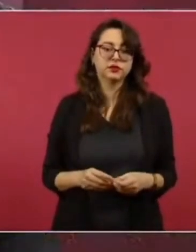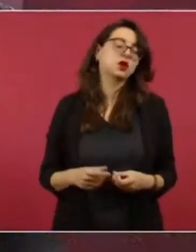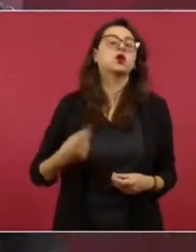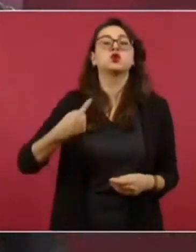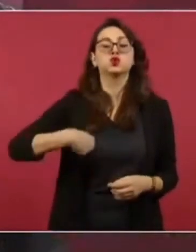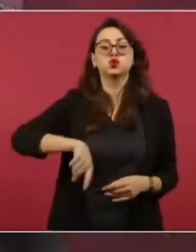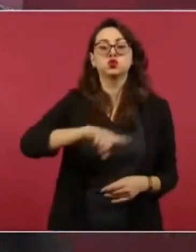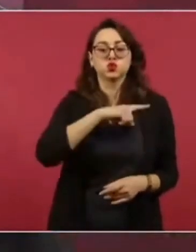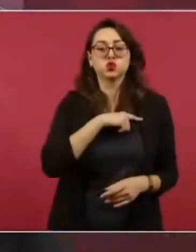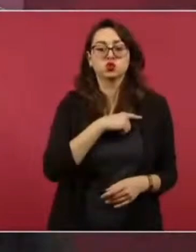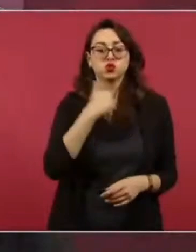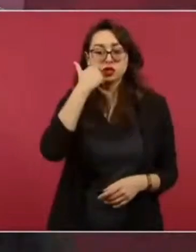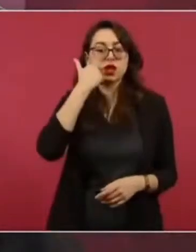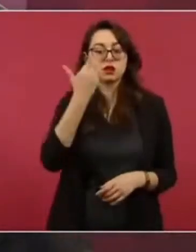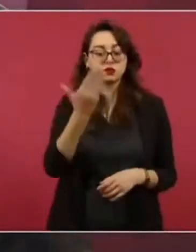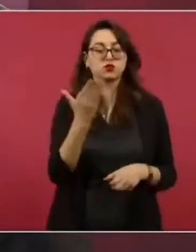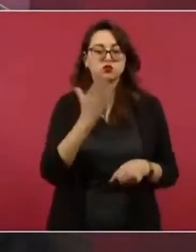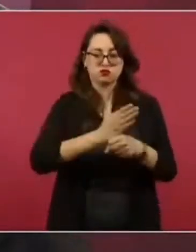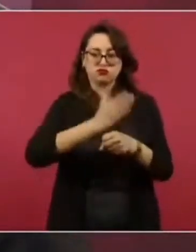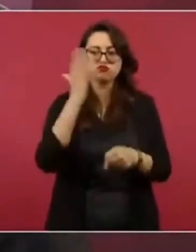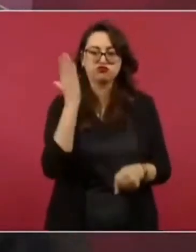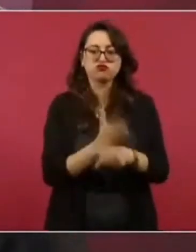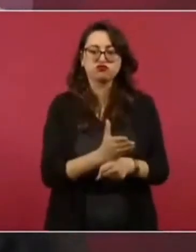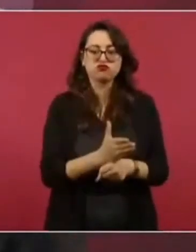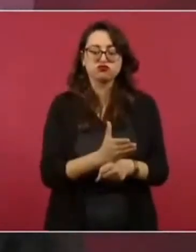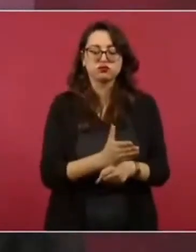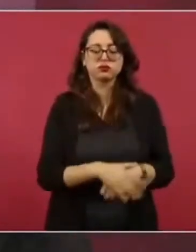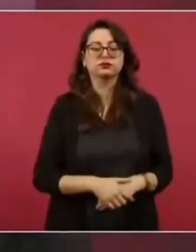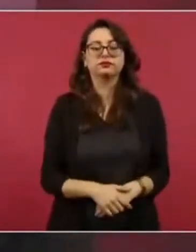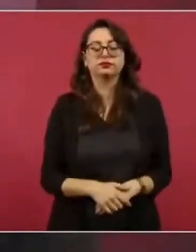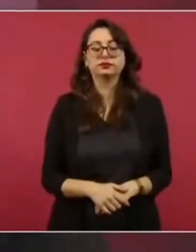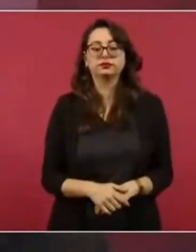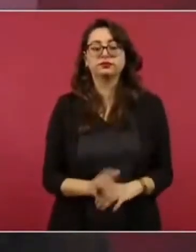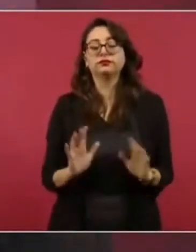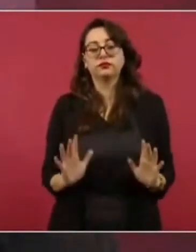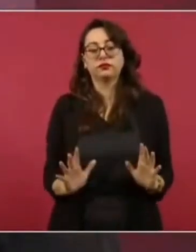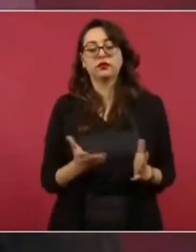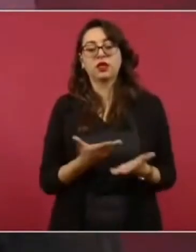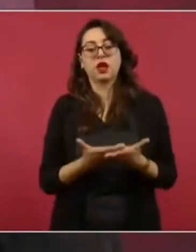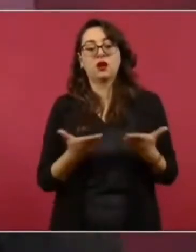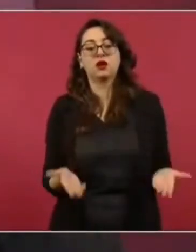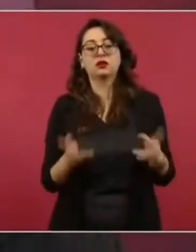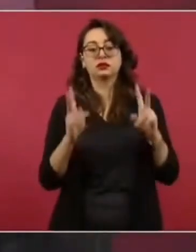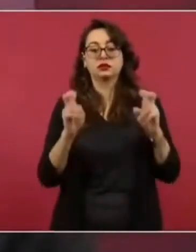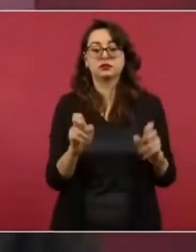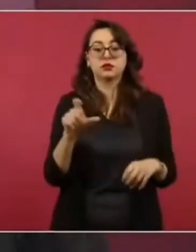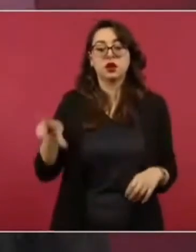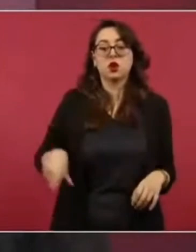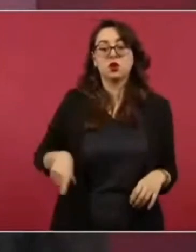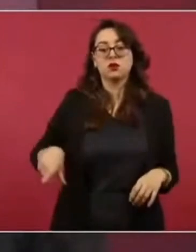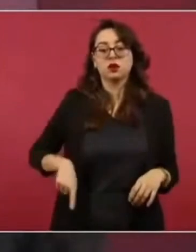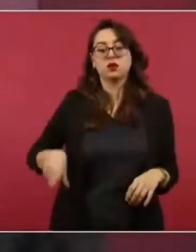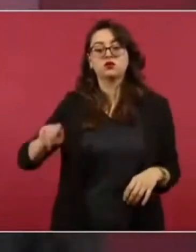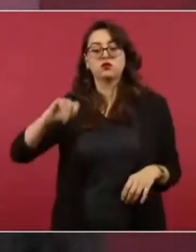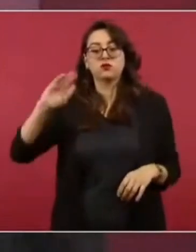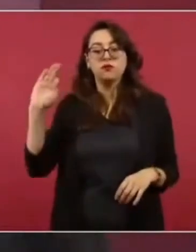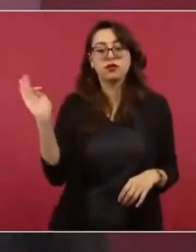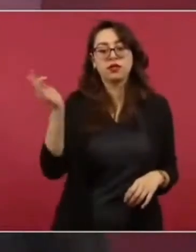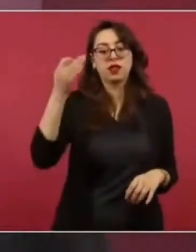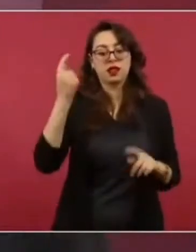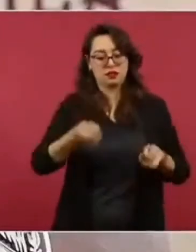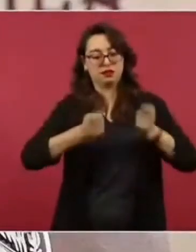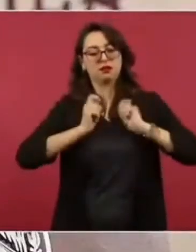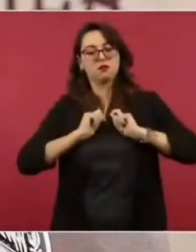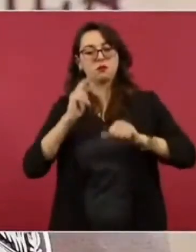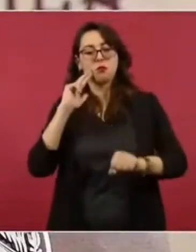es que no haya impunidad para nadie. Por otra parte, lo que sí corresponde al gobierno federal, pues es la atención tanto a las